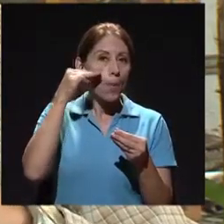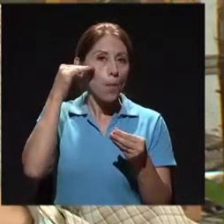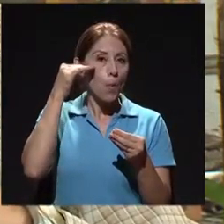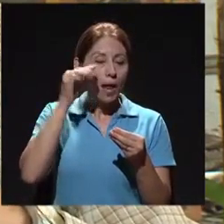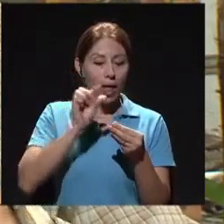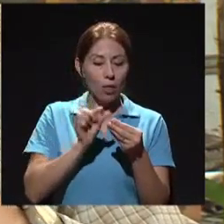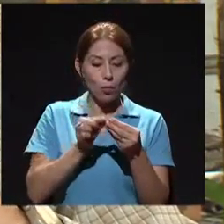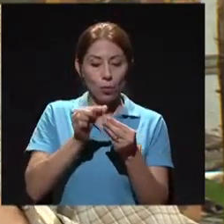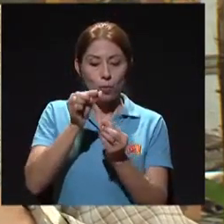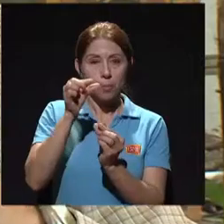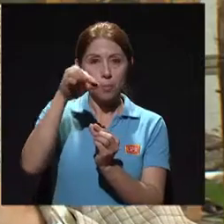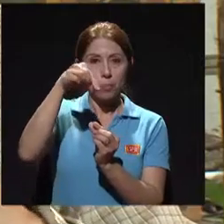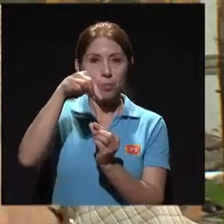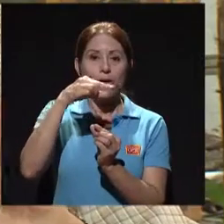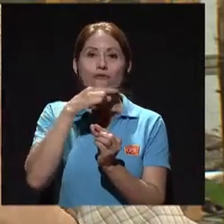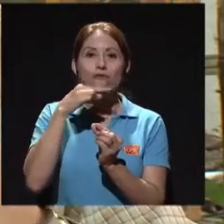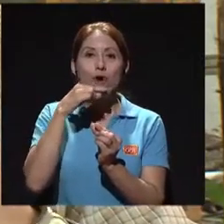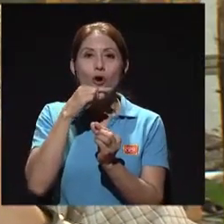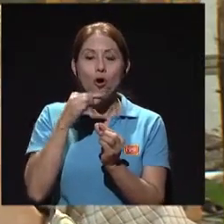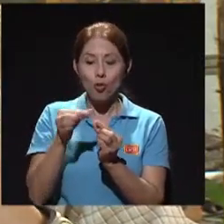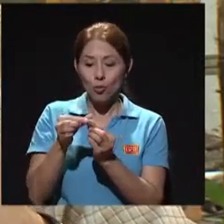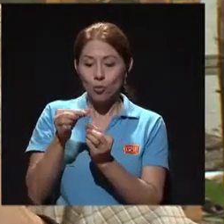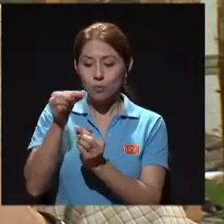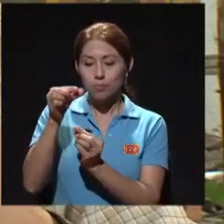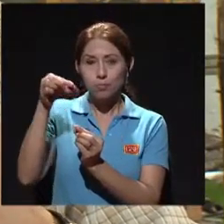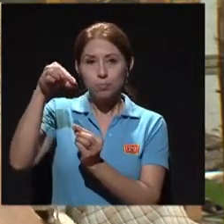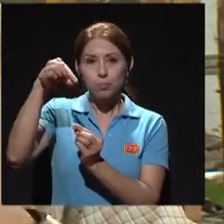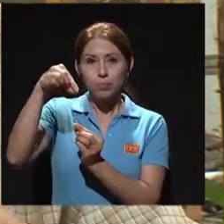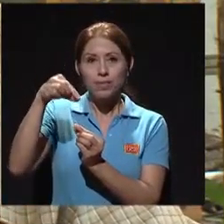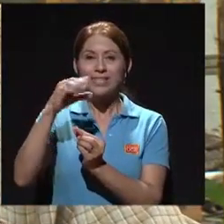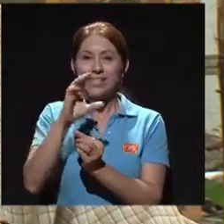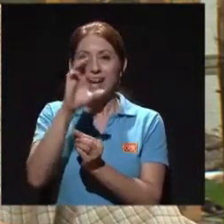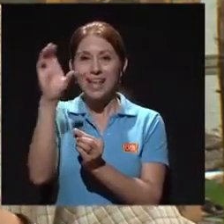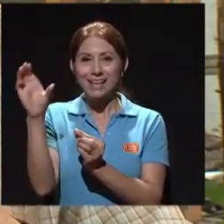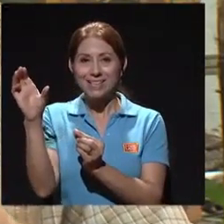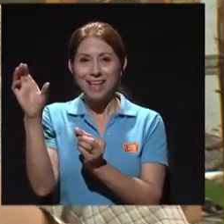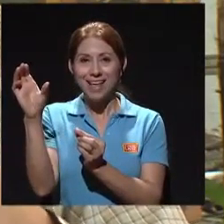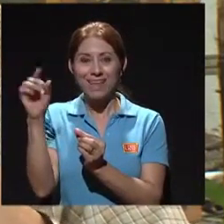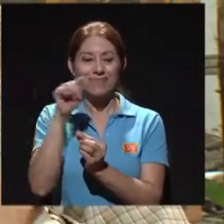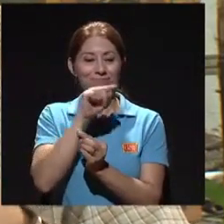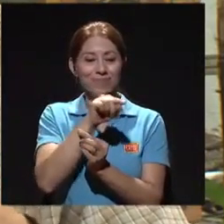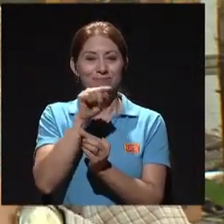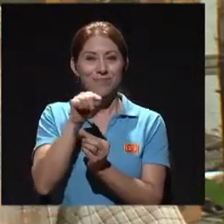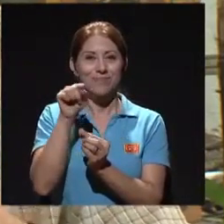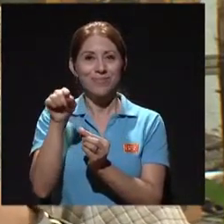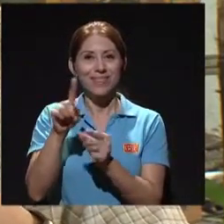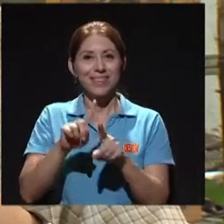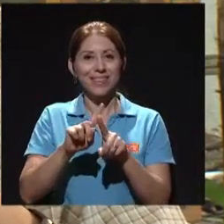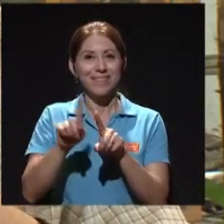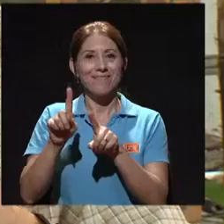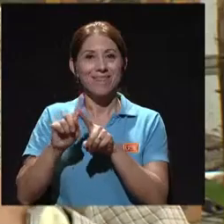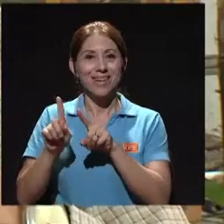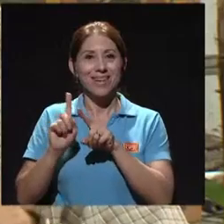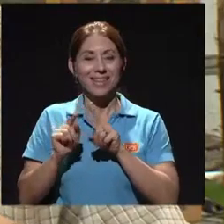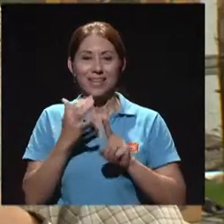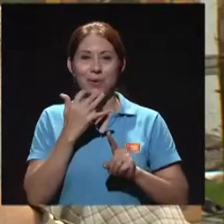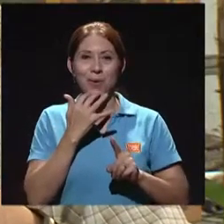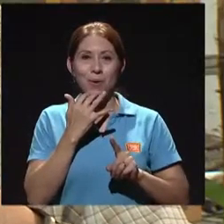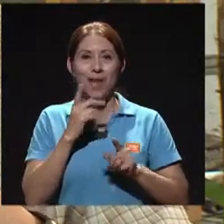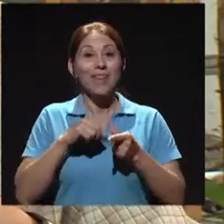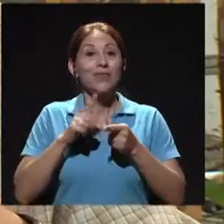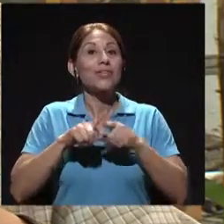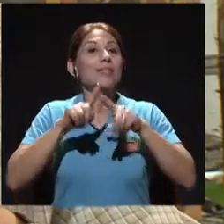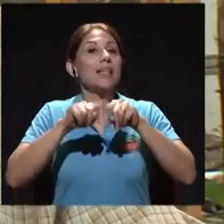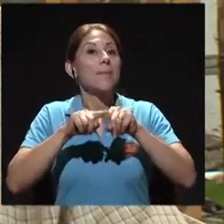rojo, otros son normalmente de tapón celeste. Entonces, dependiendo de los exámenes que sean, entonces uno toma